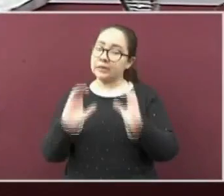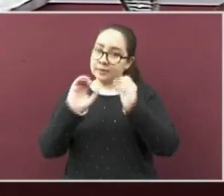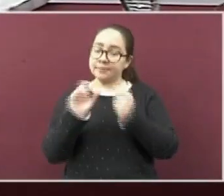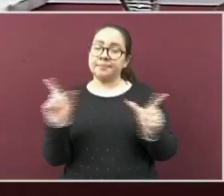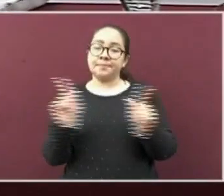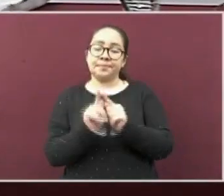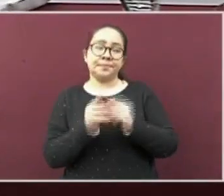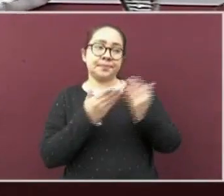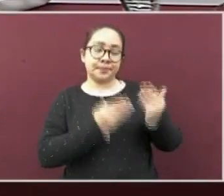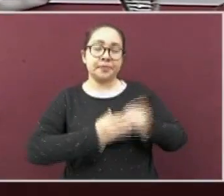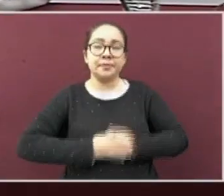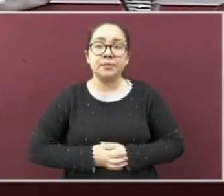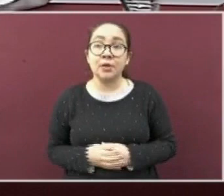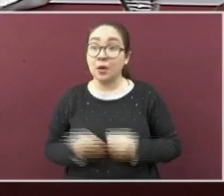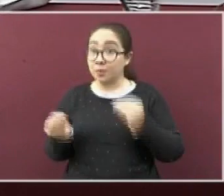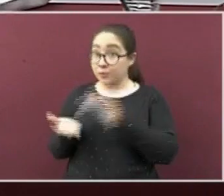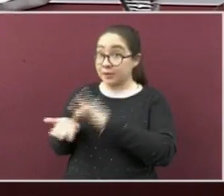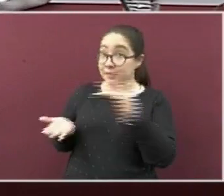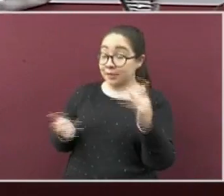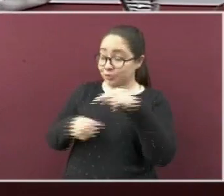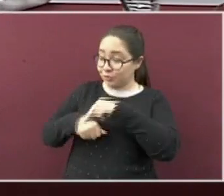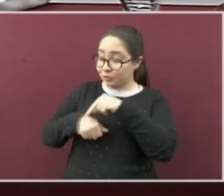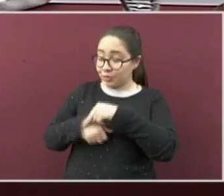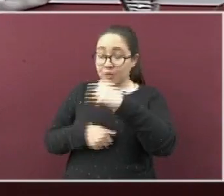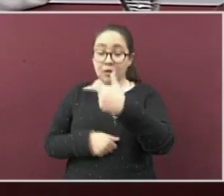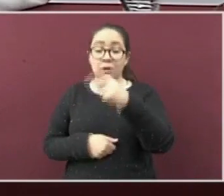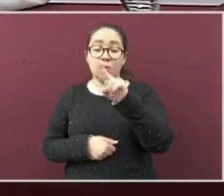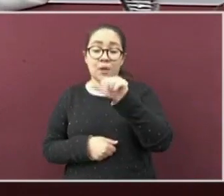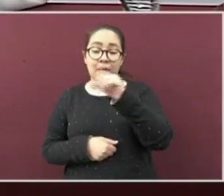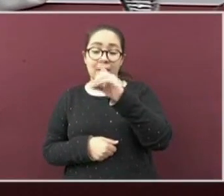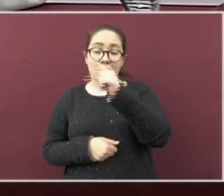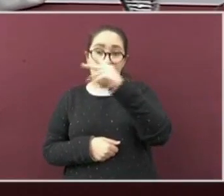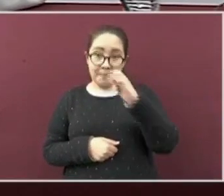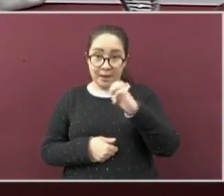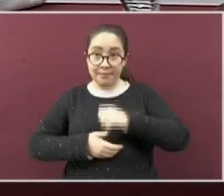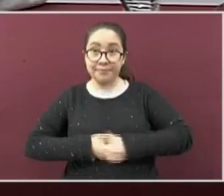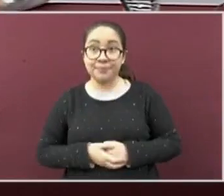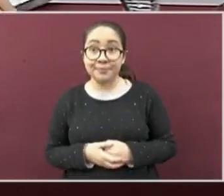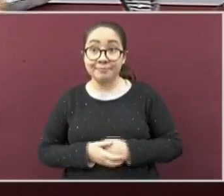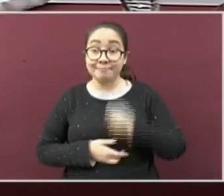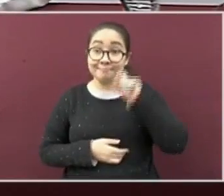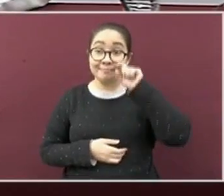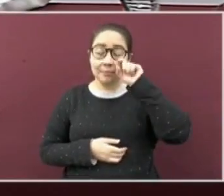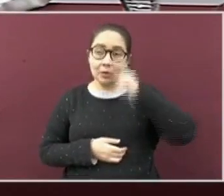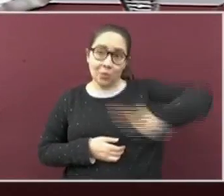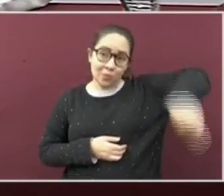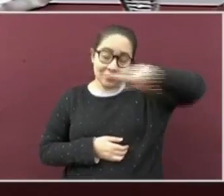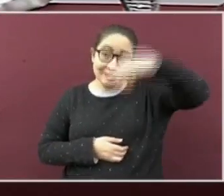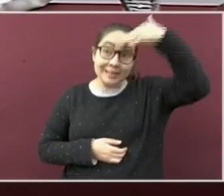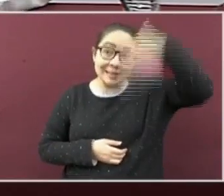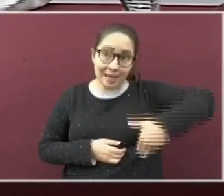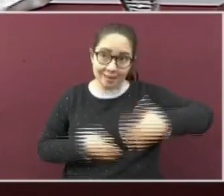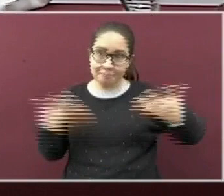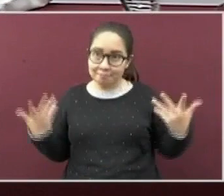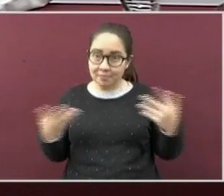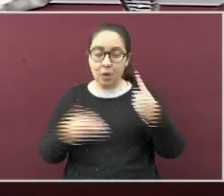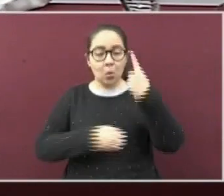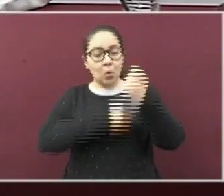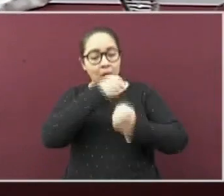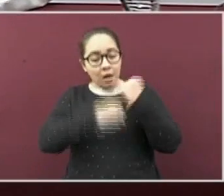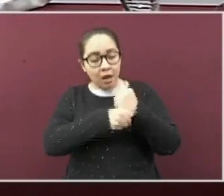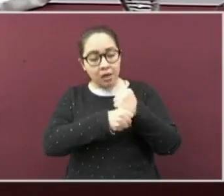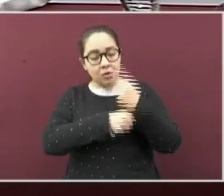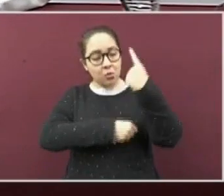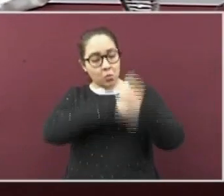Beristain. Muchísimas gracias, doctora Guadalupe. Como bien saben, cada año